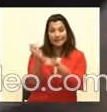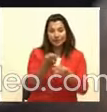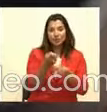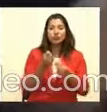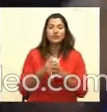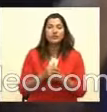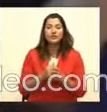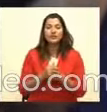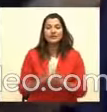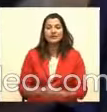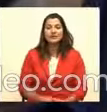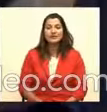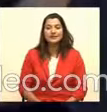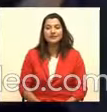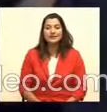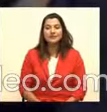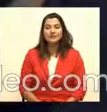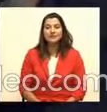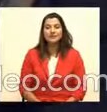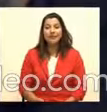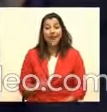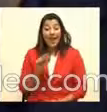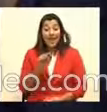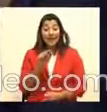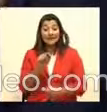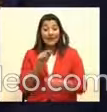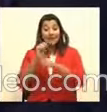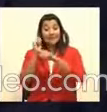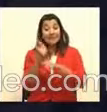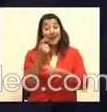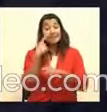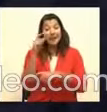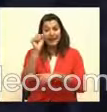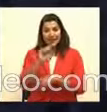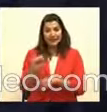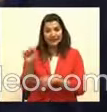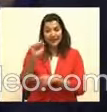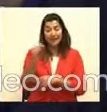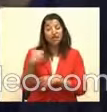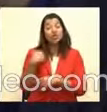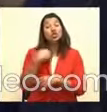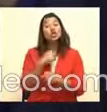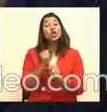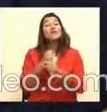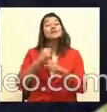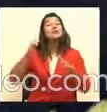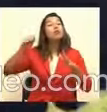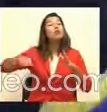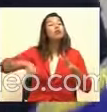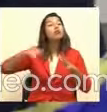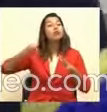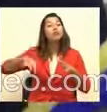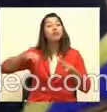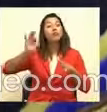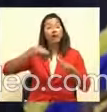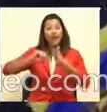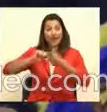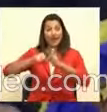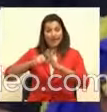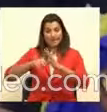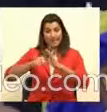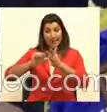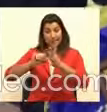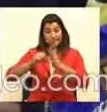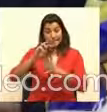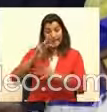para el sábado. Para el sábado. Para el sábado. Qué bien. Hicimos una rifa en la página y un niño fue el favorecido y nos pidió